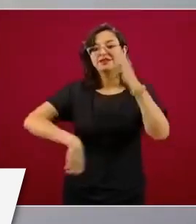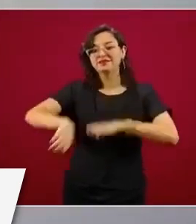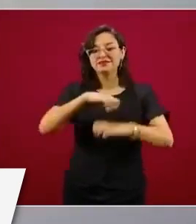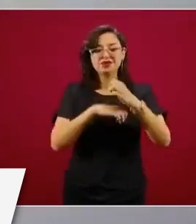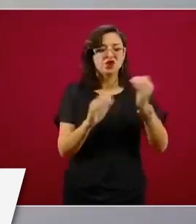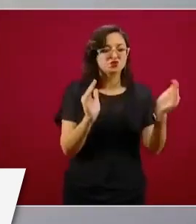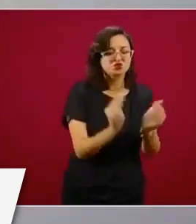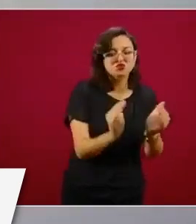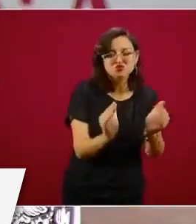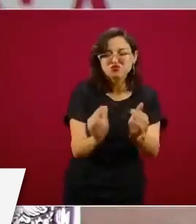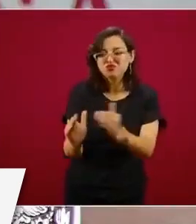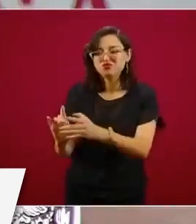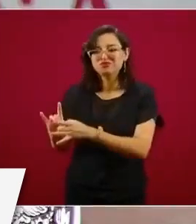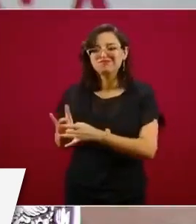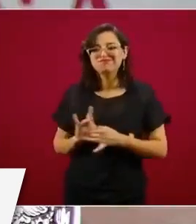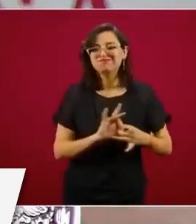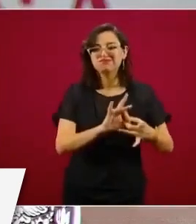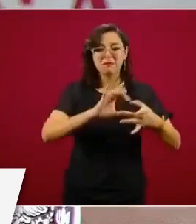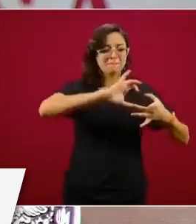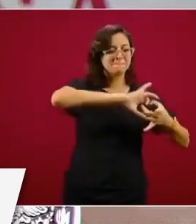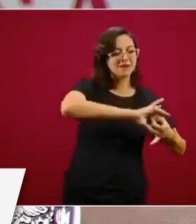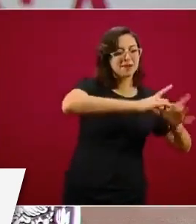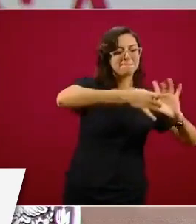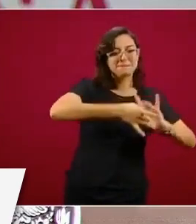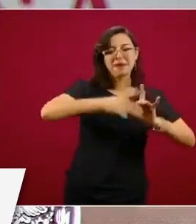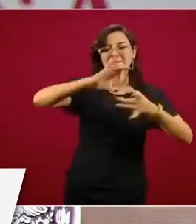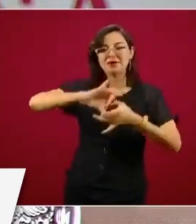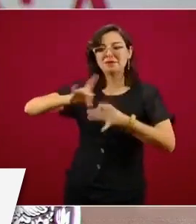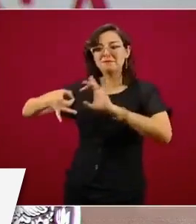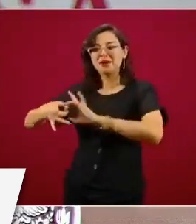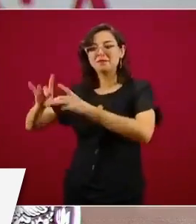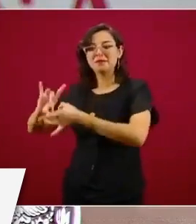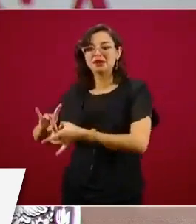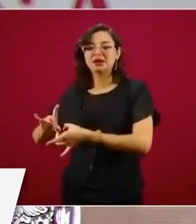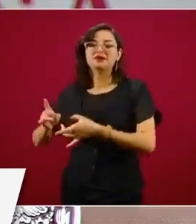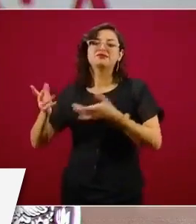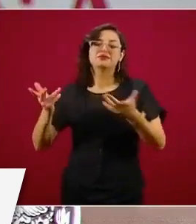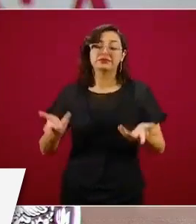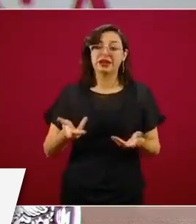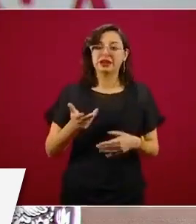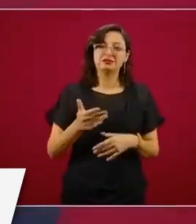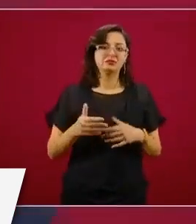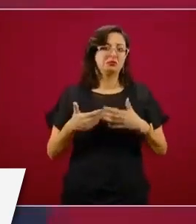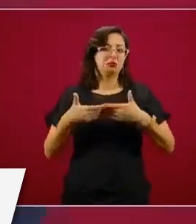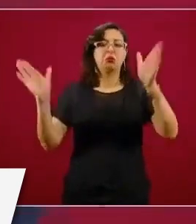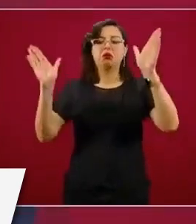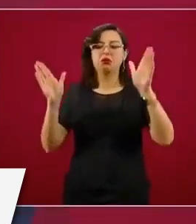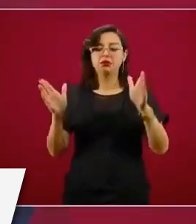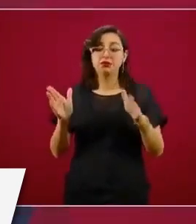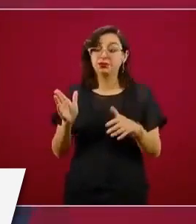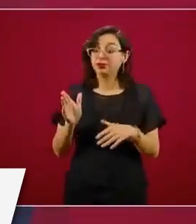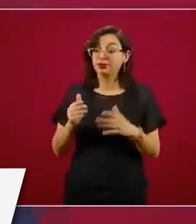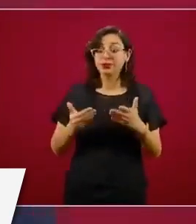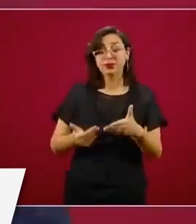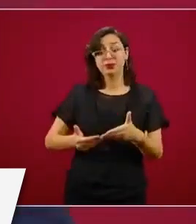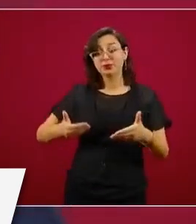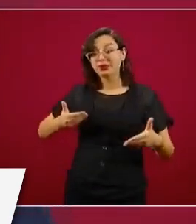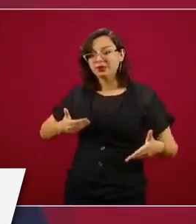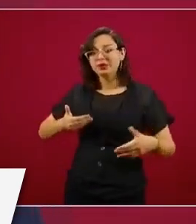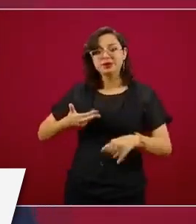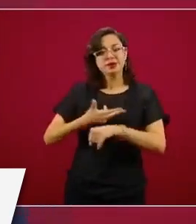Entonces, todo eso requiere de planeación, requiere de hablar